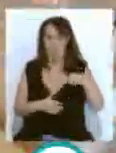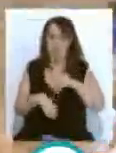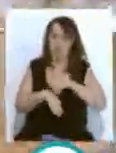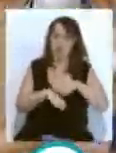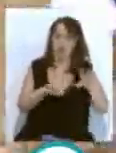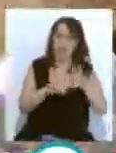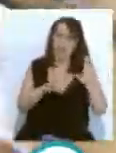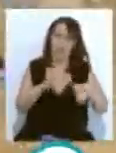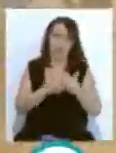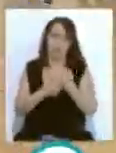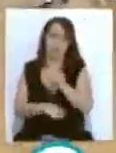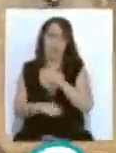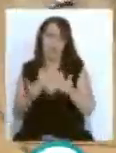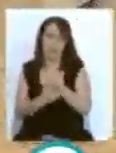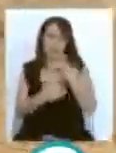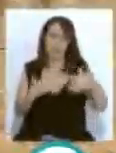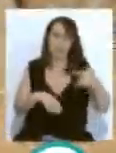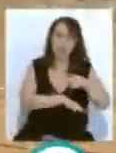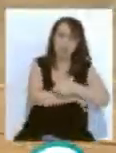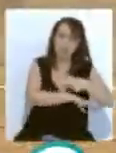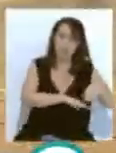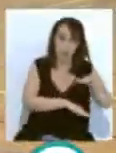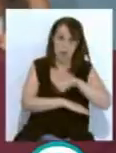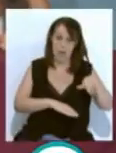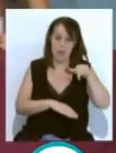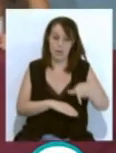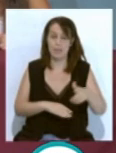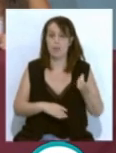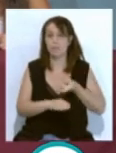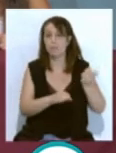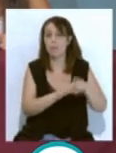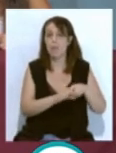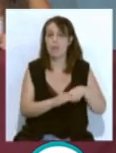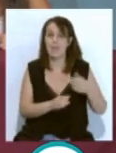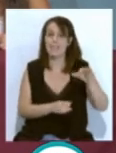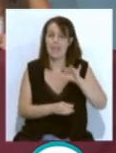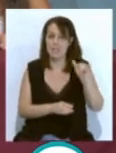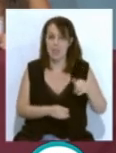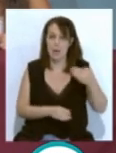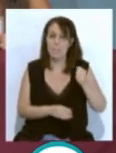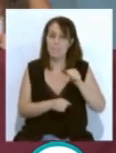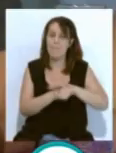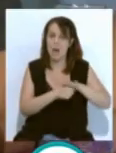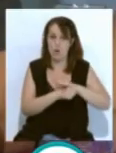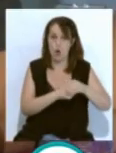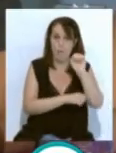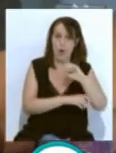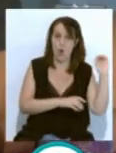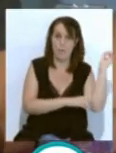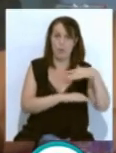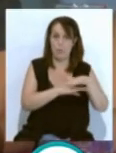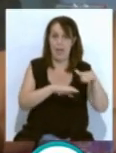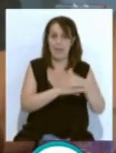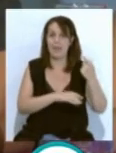y las 12 de la mañana el miércoles en Playa Victoria. Contarán con la participación de Andrea Sánchez Barrio, jugadora de balonmano Playa, y María